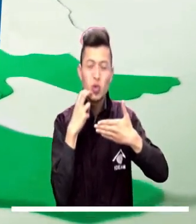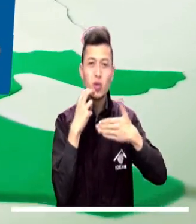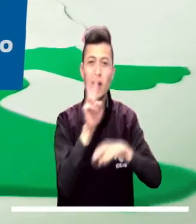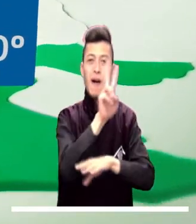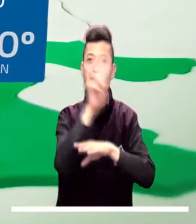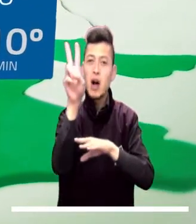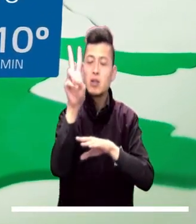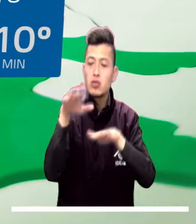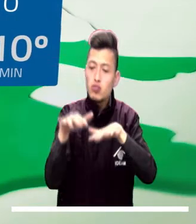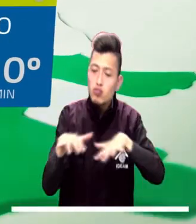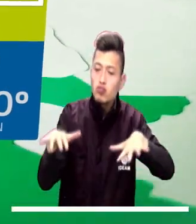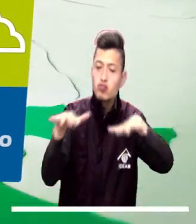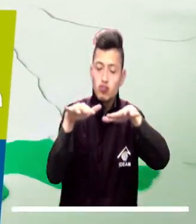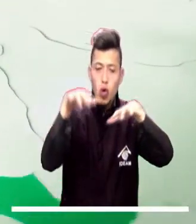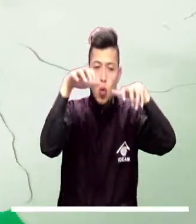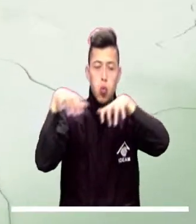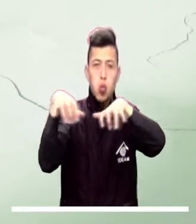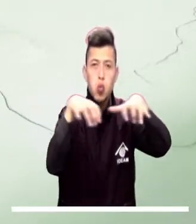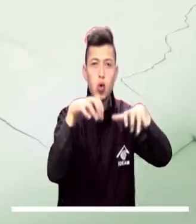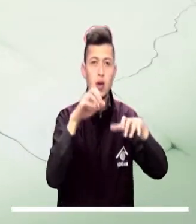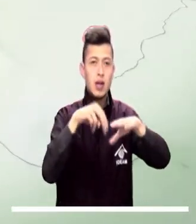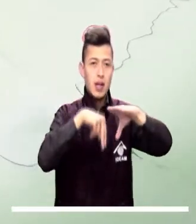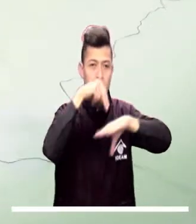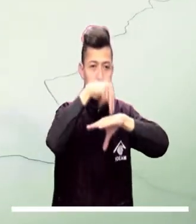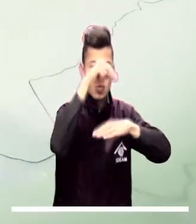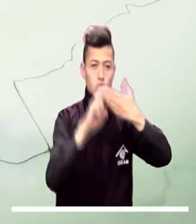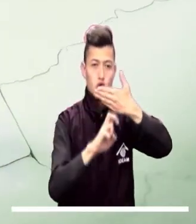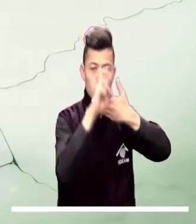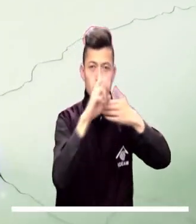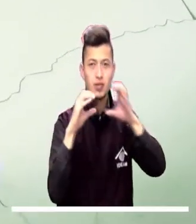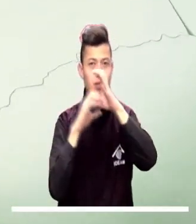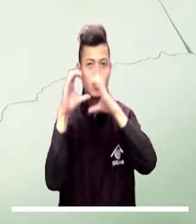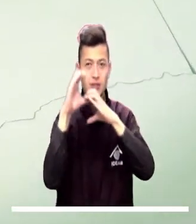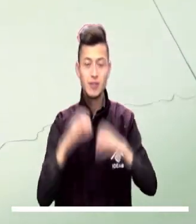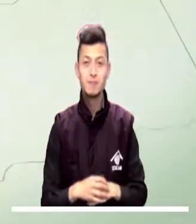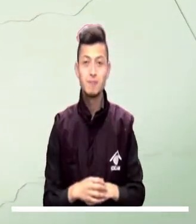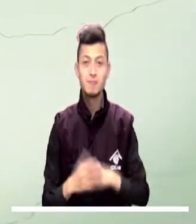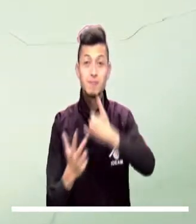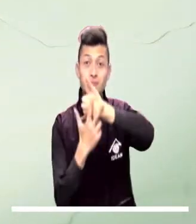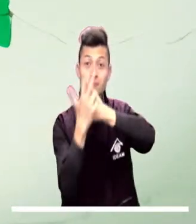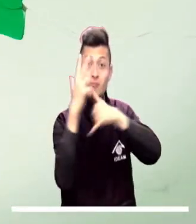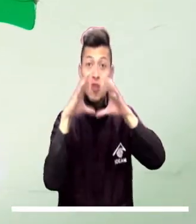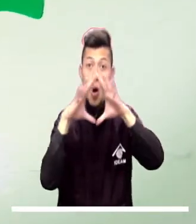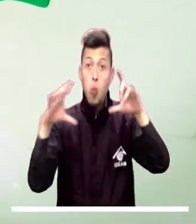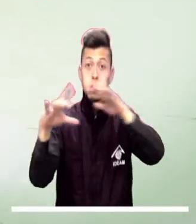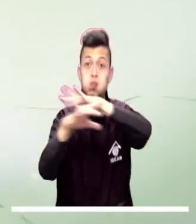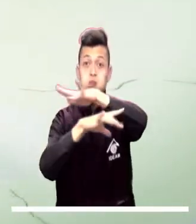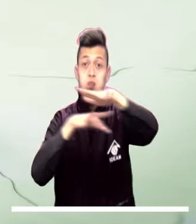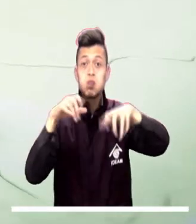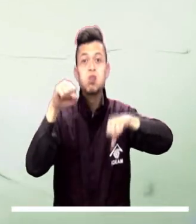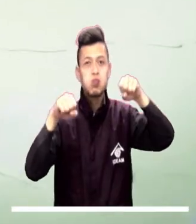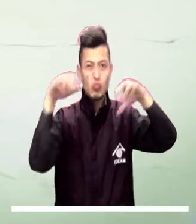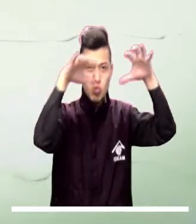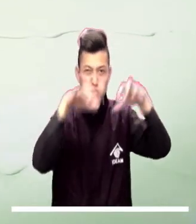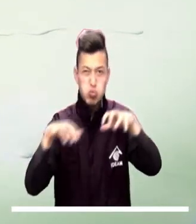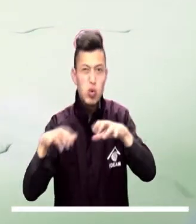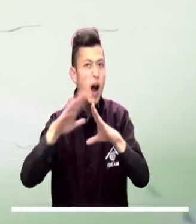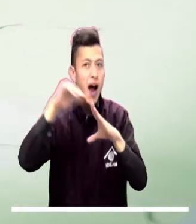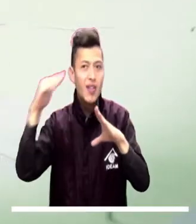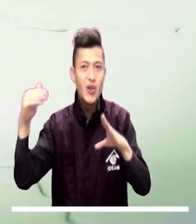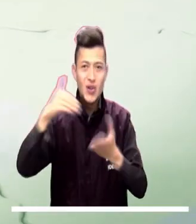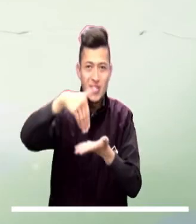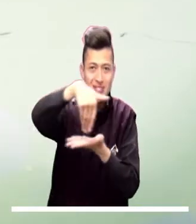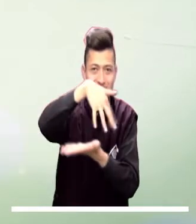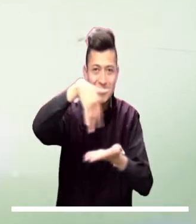y centro del Chocó, sectores dispersos del Valle del Cauca, norte de Nariño y Cauca. En la región andina, grandes acumulaciones de